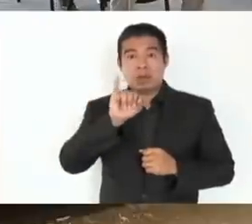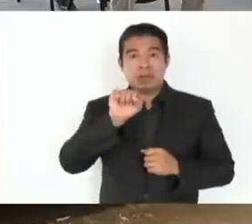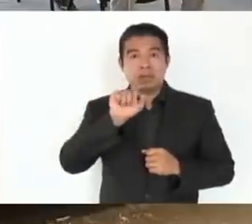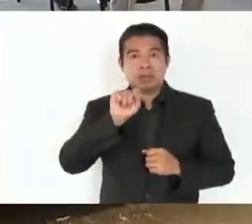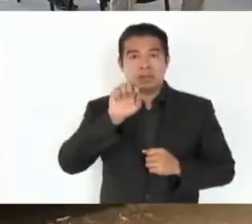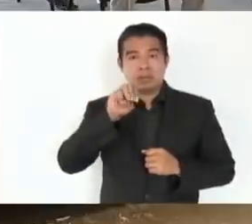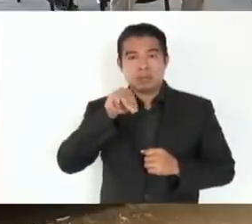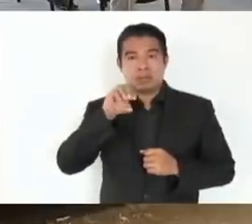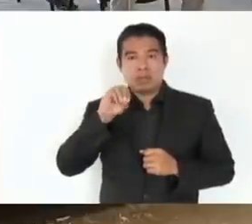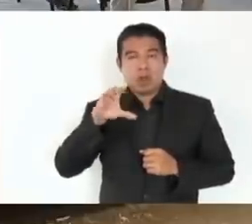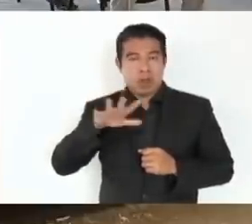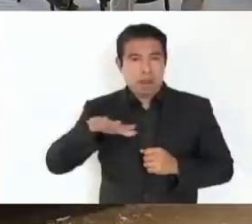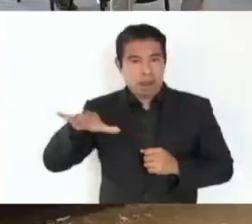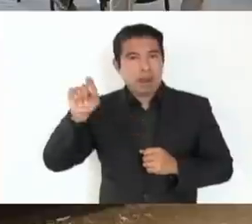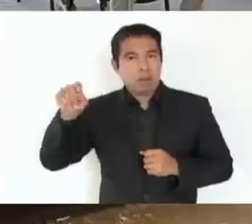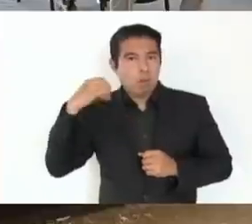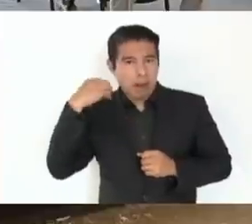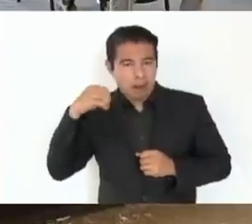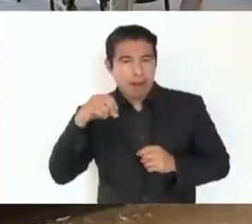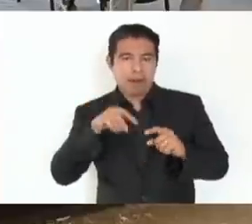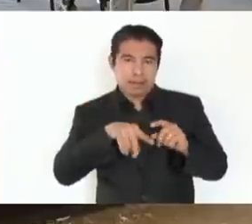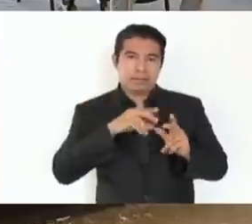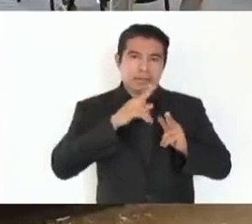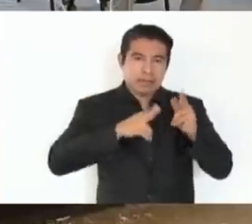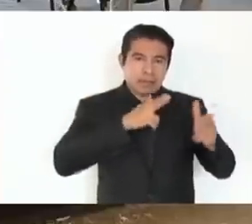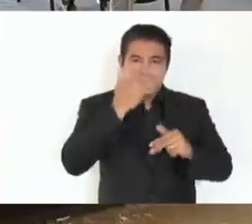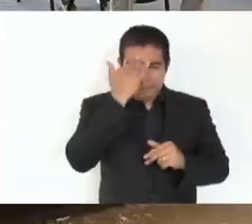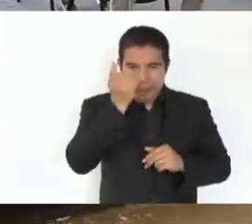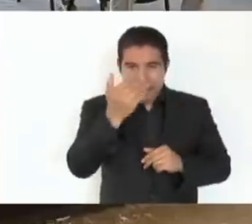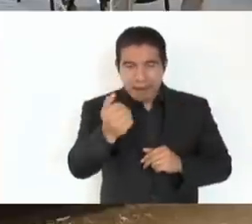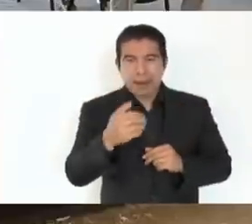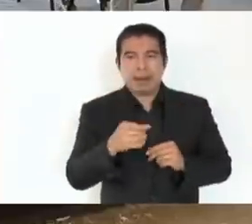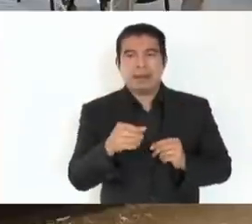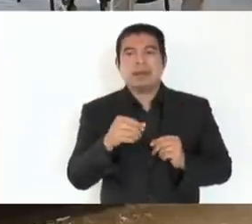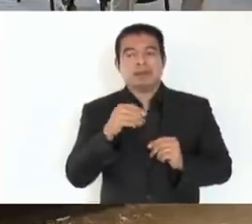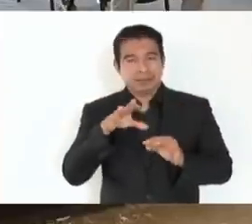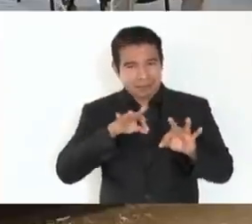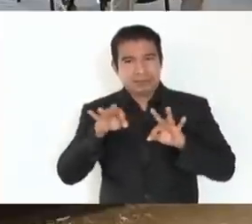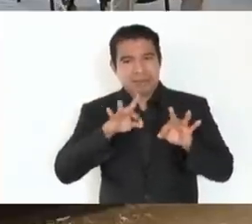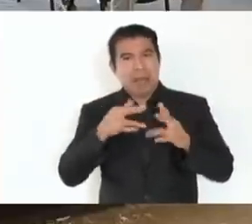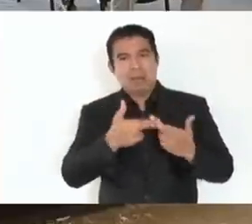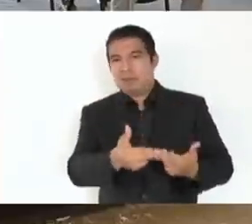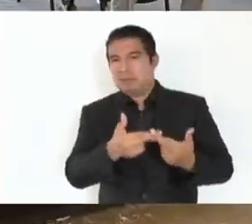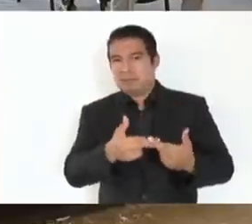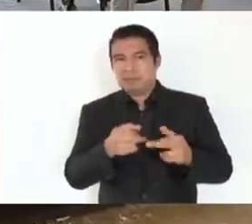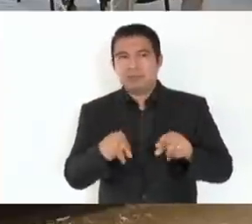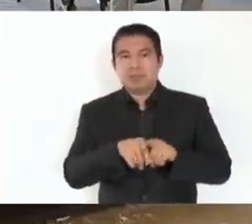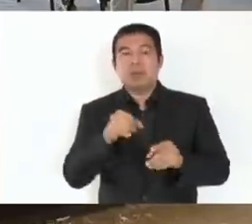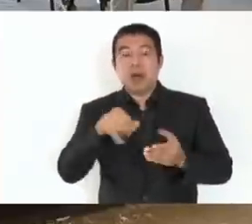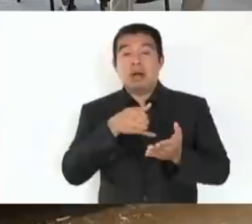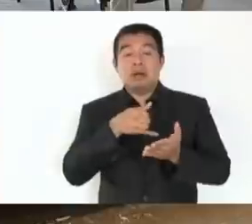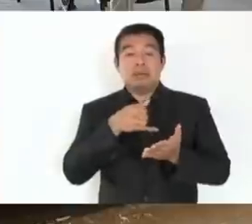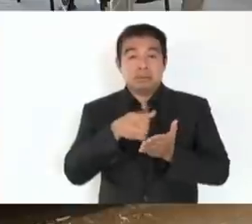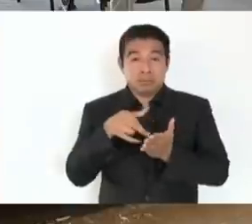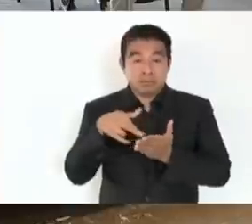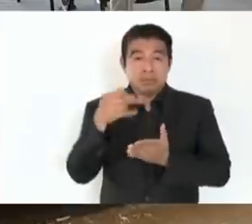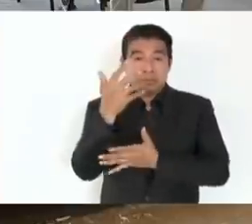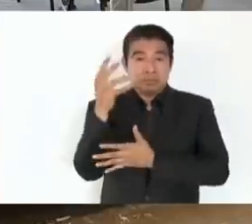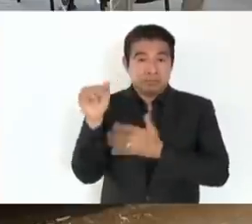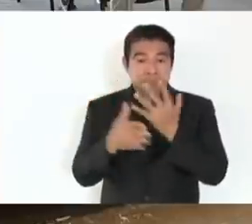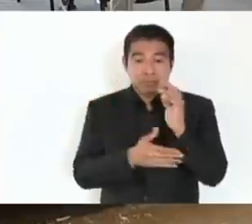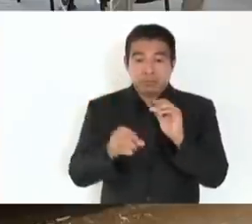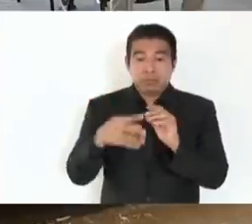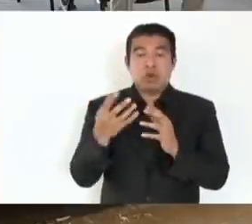en el Tren Maya, hay mucho trabajo en el cultivo de las parcelas, como lo